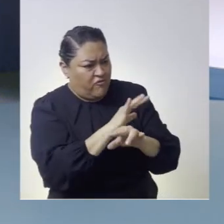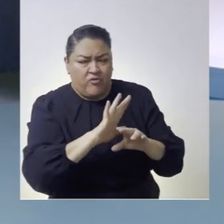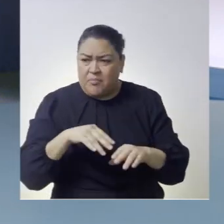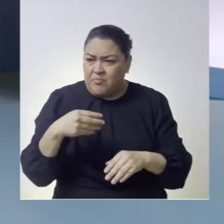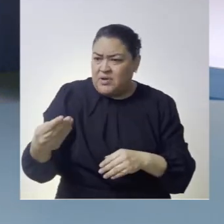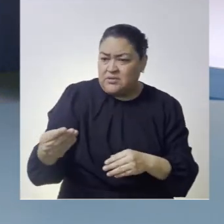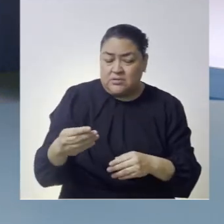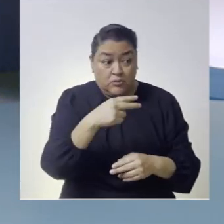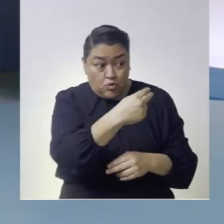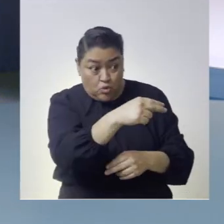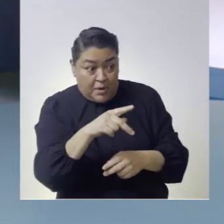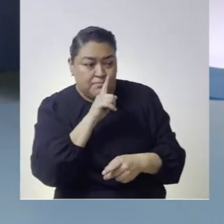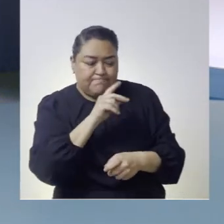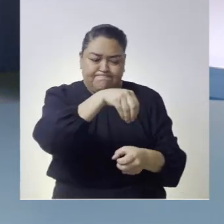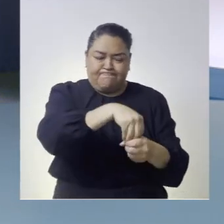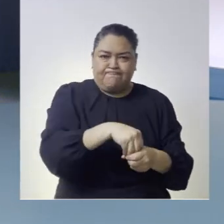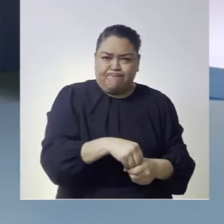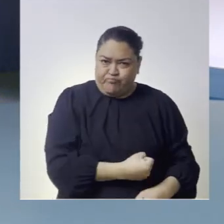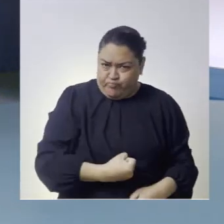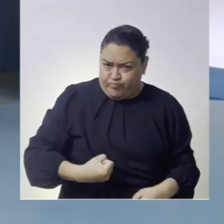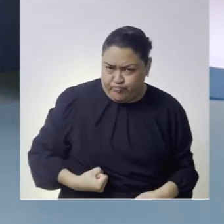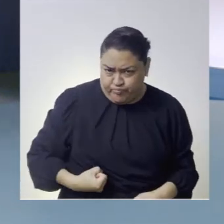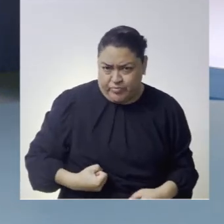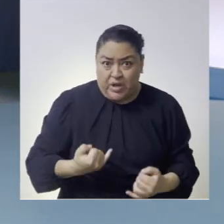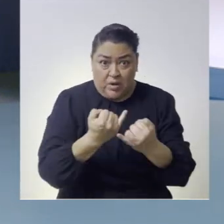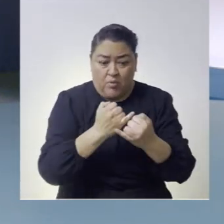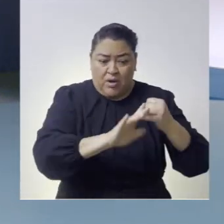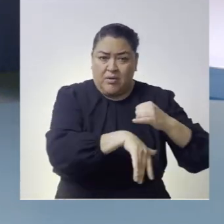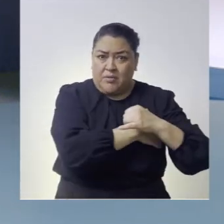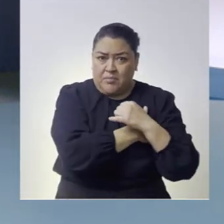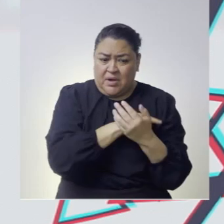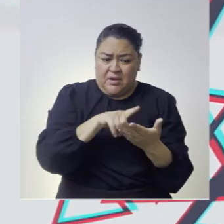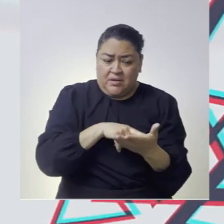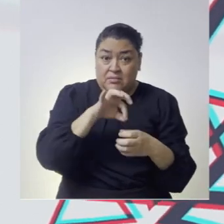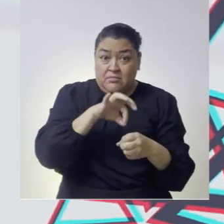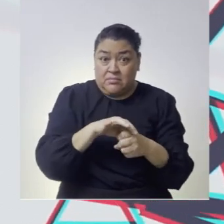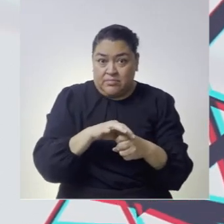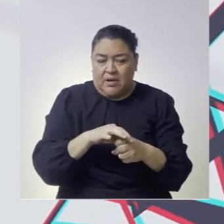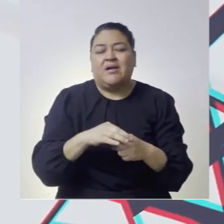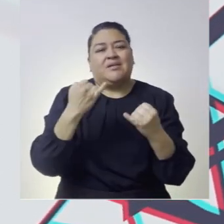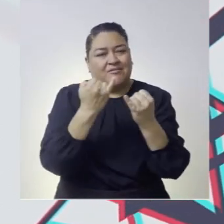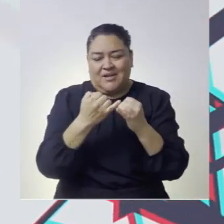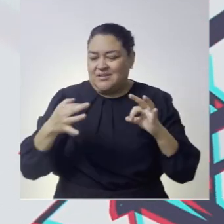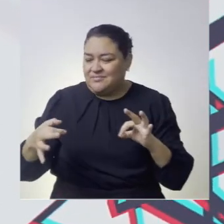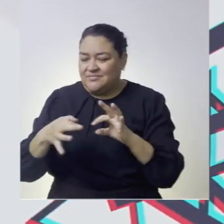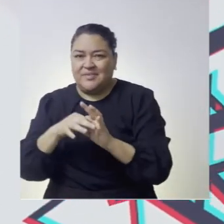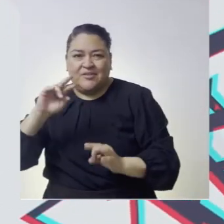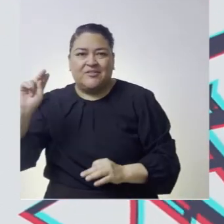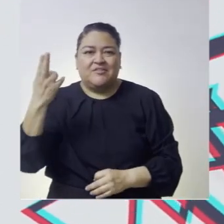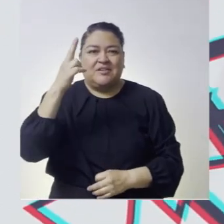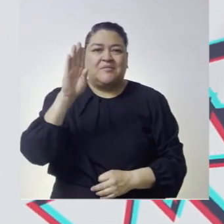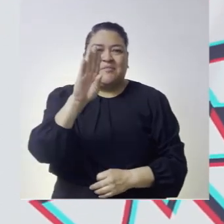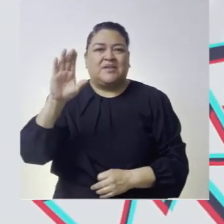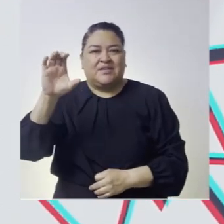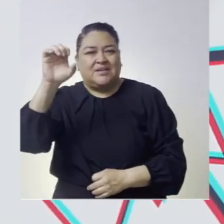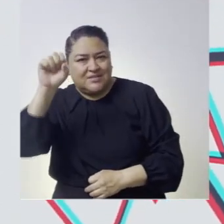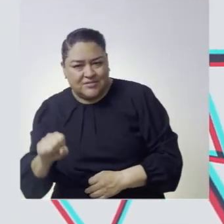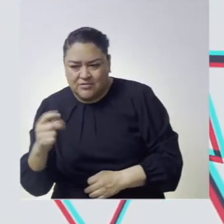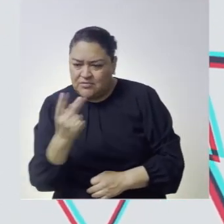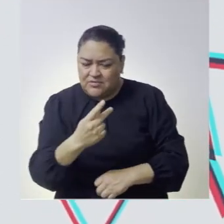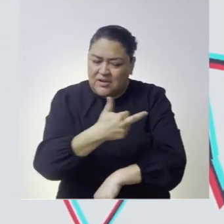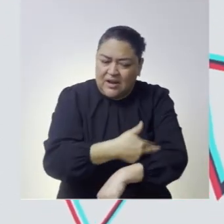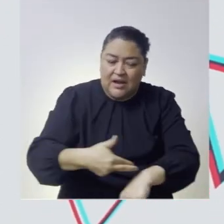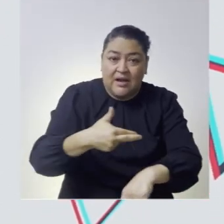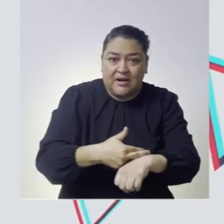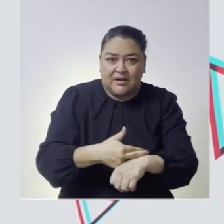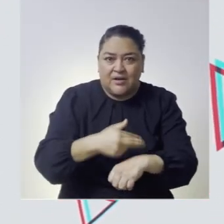acceso a la información la protección de datos personales y los archivos en materia electoral el tribunal electoral en colaboración con la universidad autónoma de baja